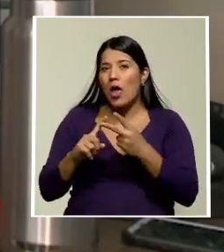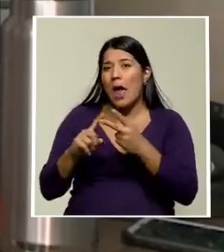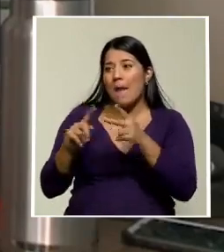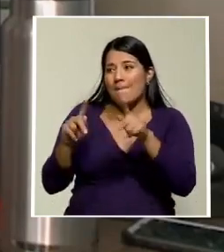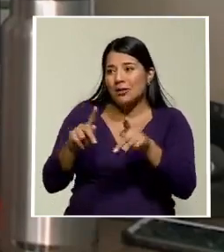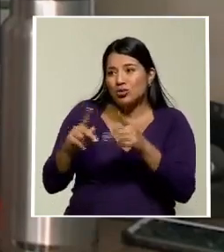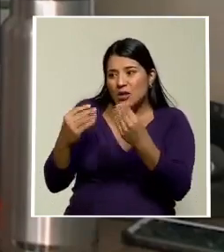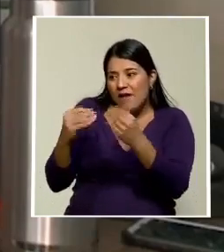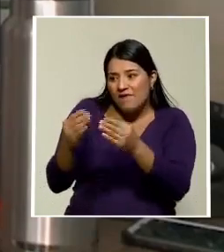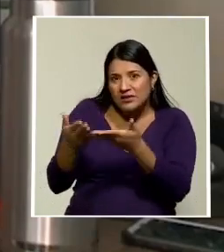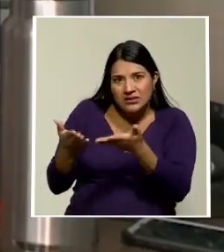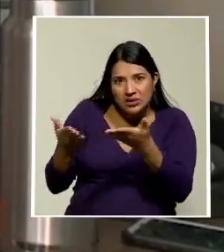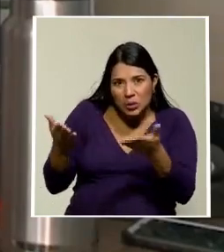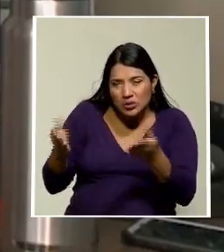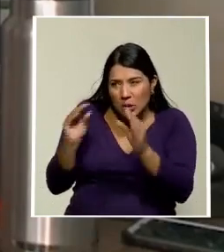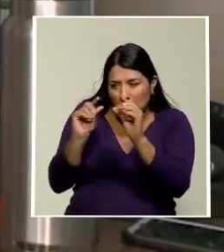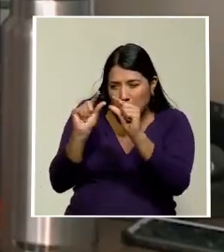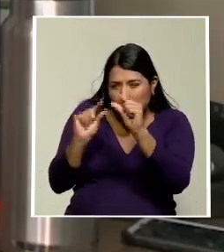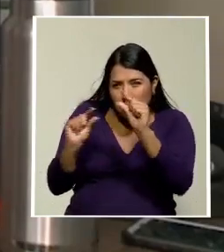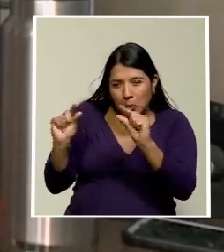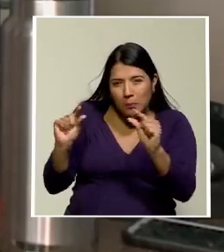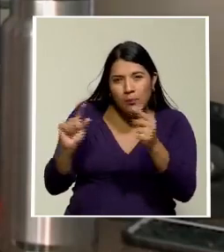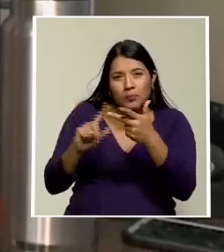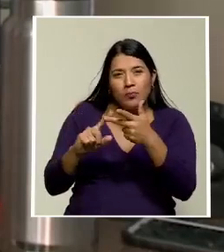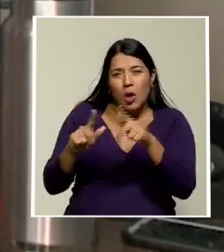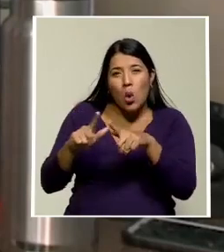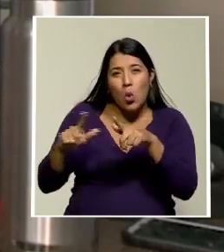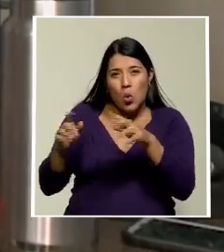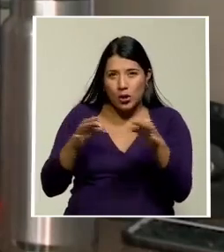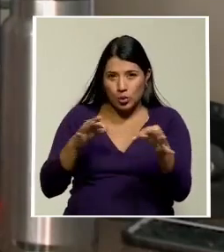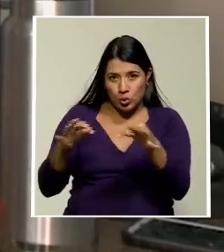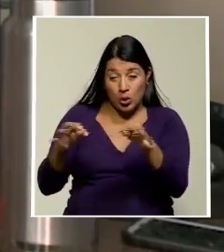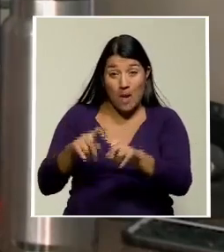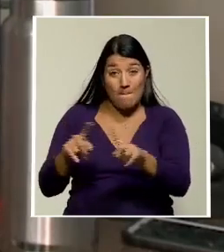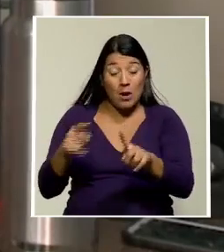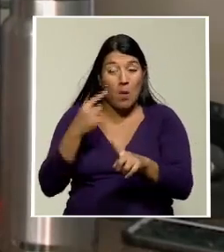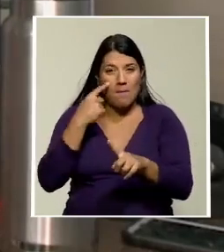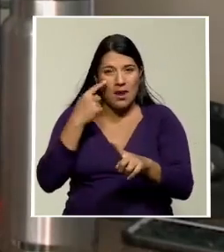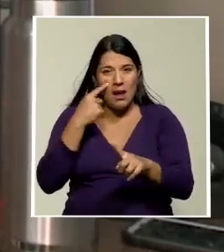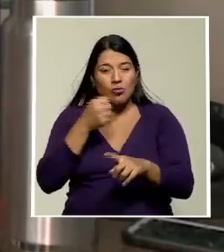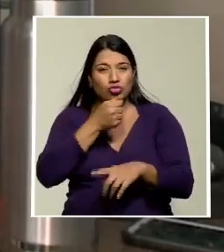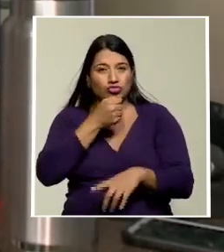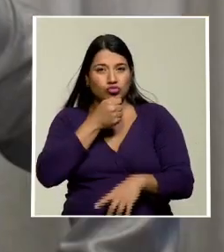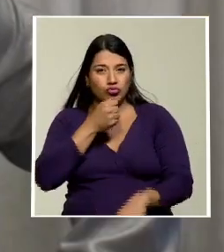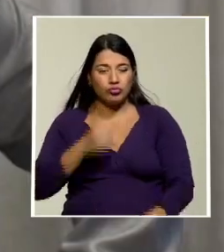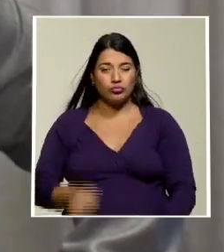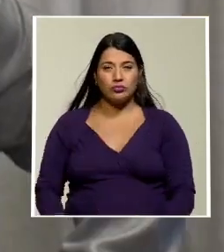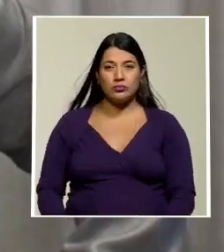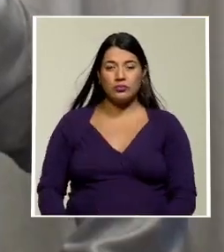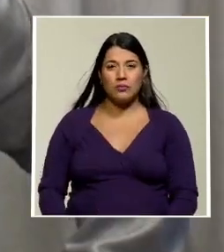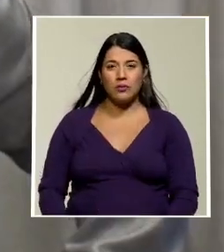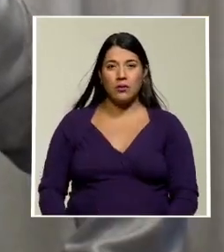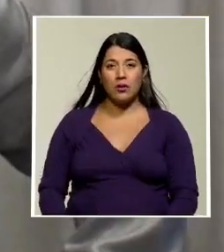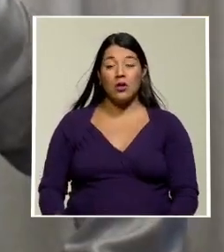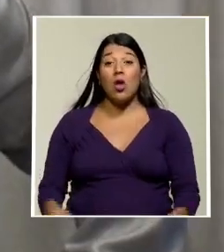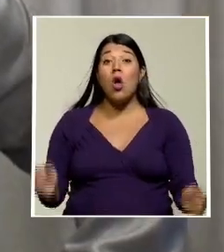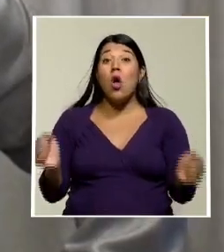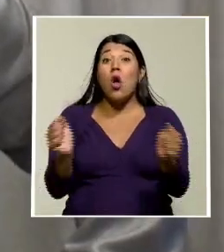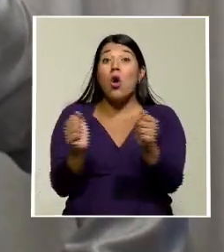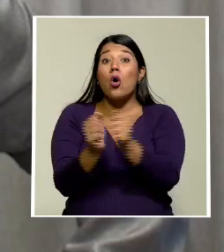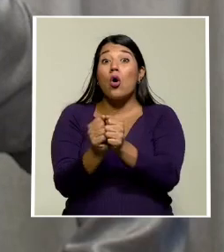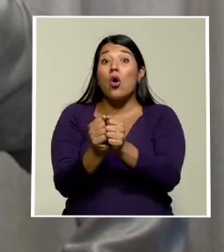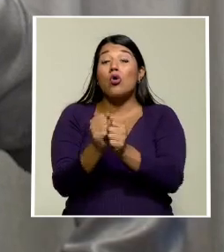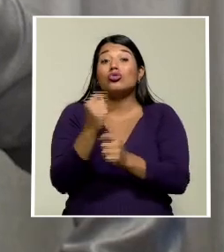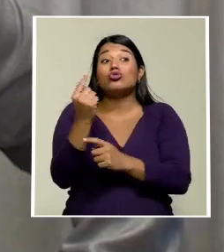lugares turísticos. Pero veamos lo que nos dijeron en la conferencia de prensa. Con solo el anuncio de